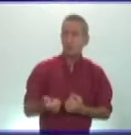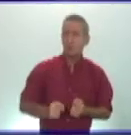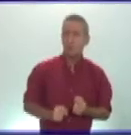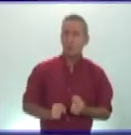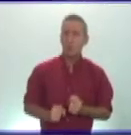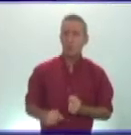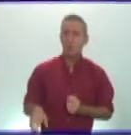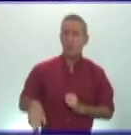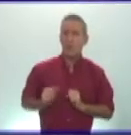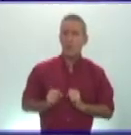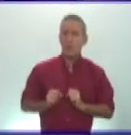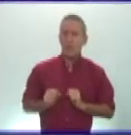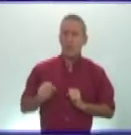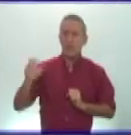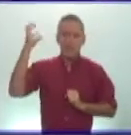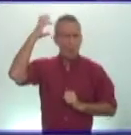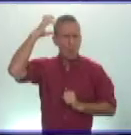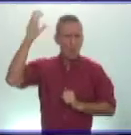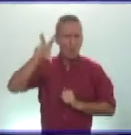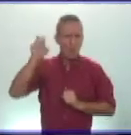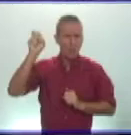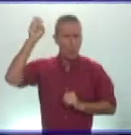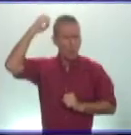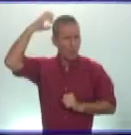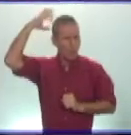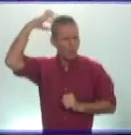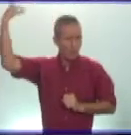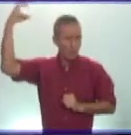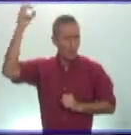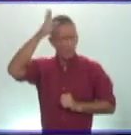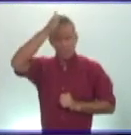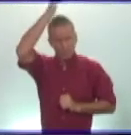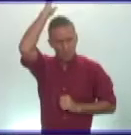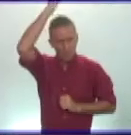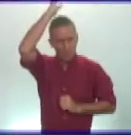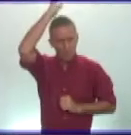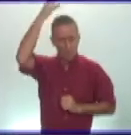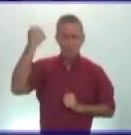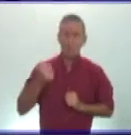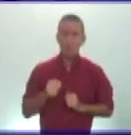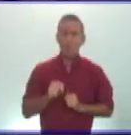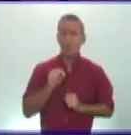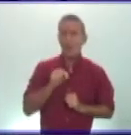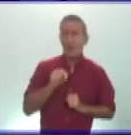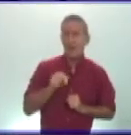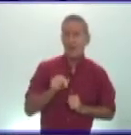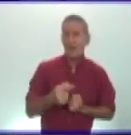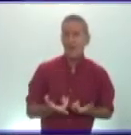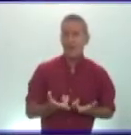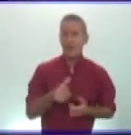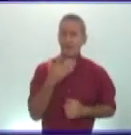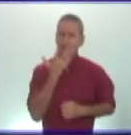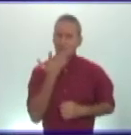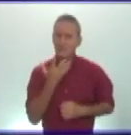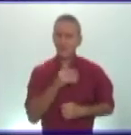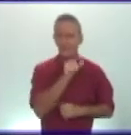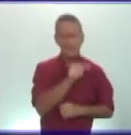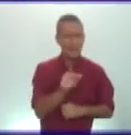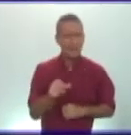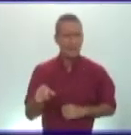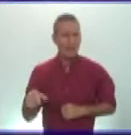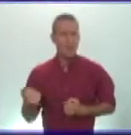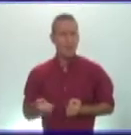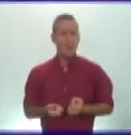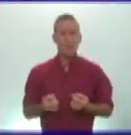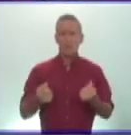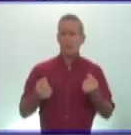estaría regida por dos cónsules elegidos cada año y el senado de 300 miembros de momento estos cargos sólo fueron aptos para los patricios